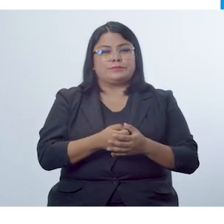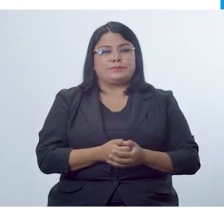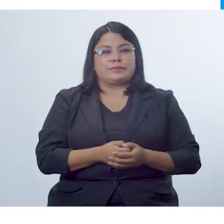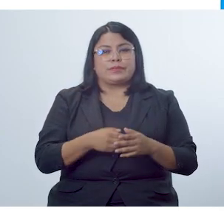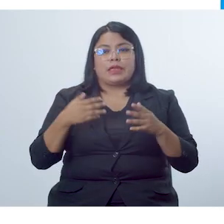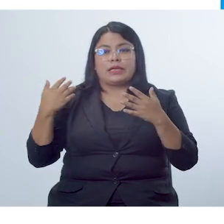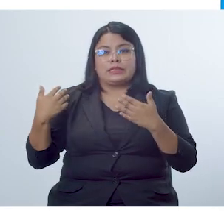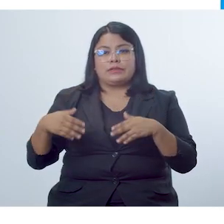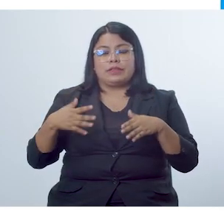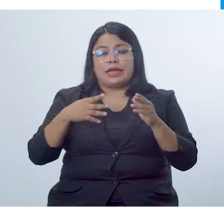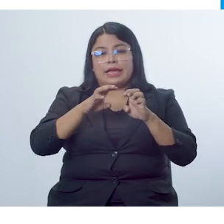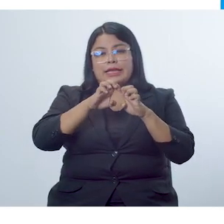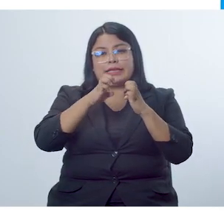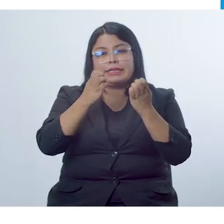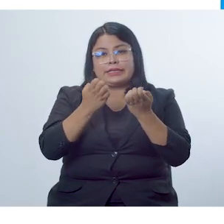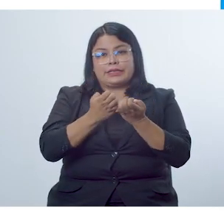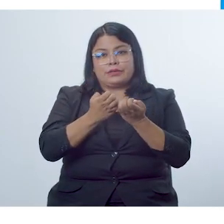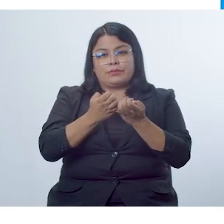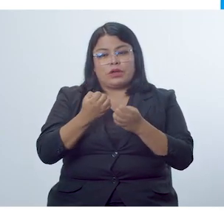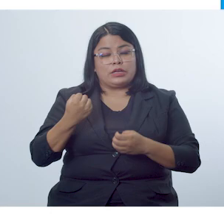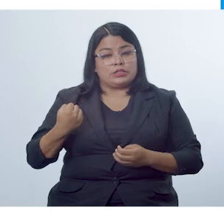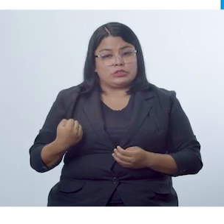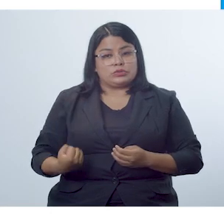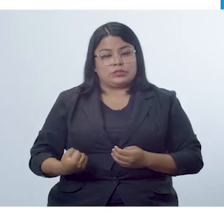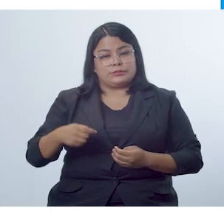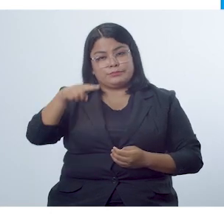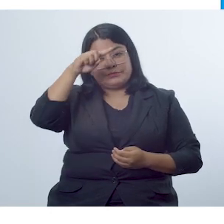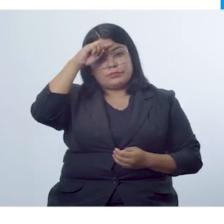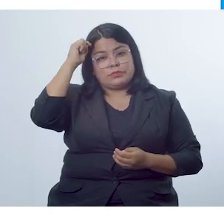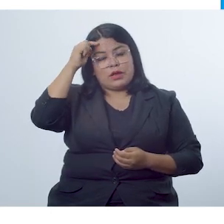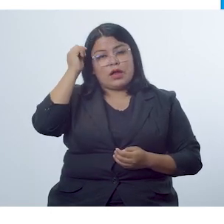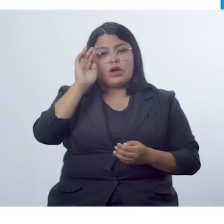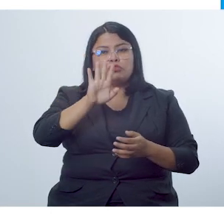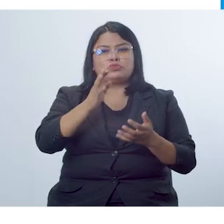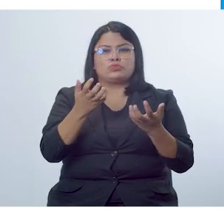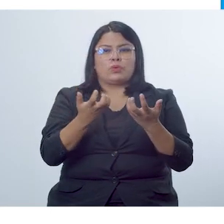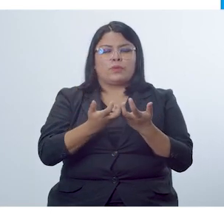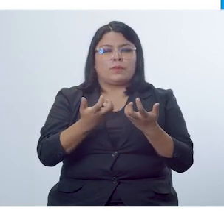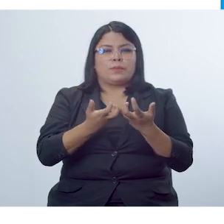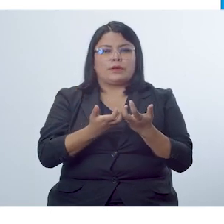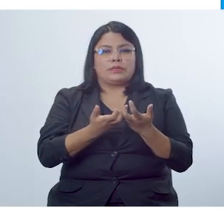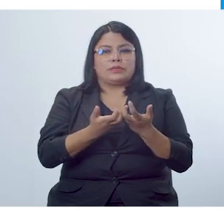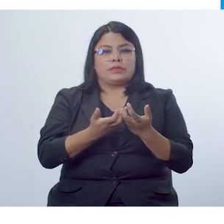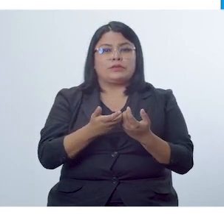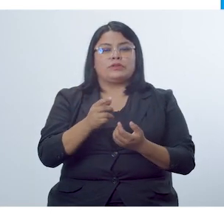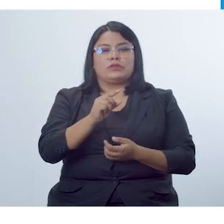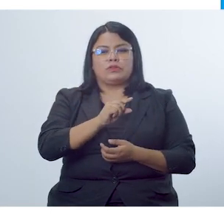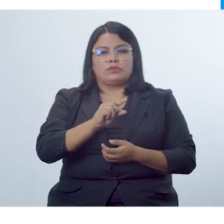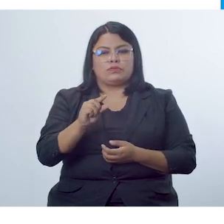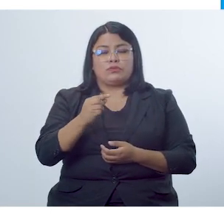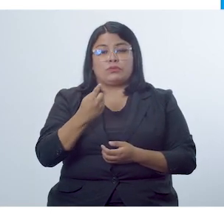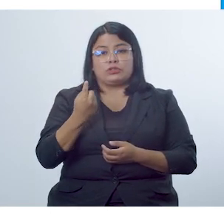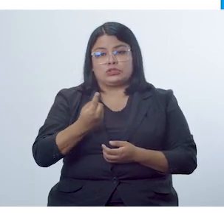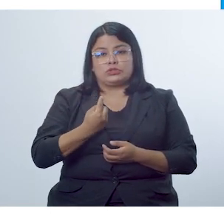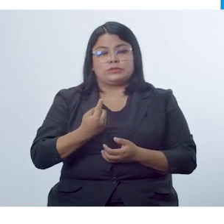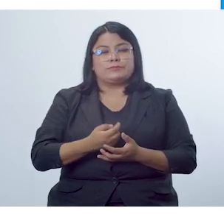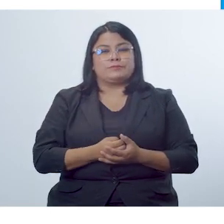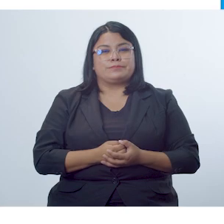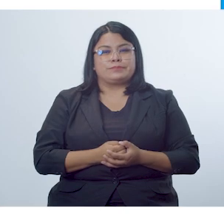Actividad en equipo, el estudiantado trabaja con sus compañeras y compañeros de forma más autónoma.